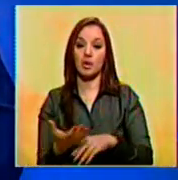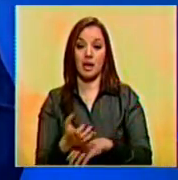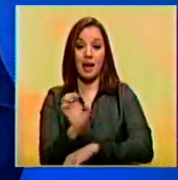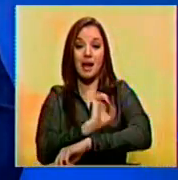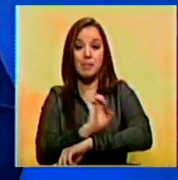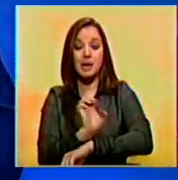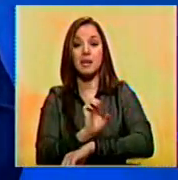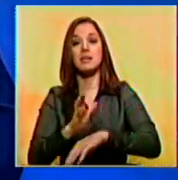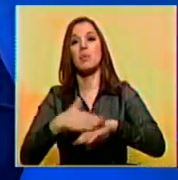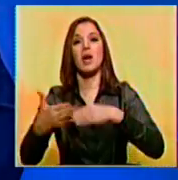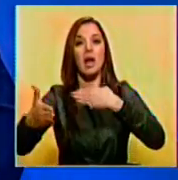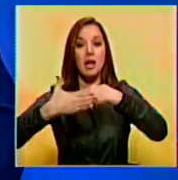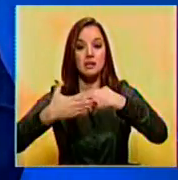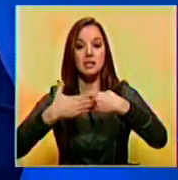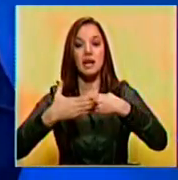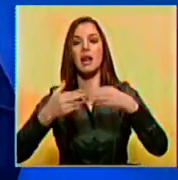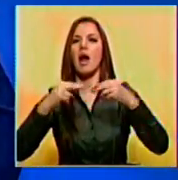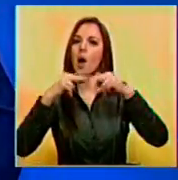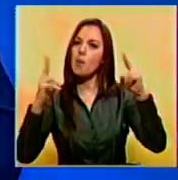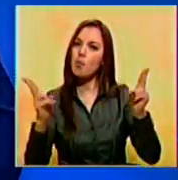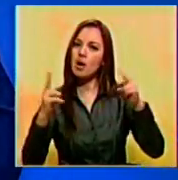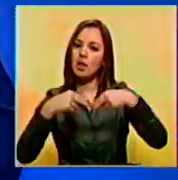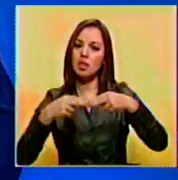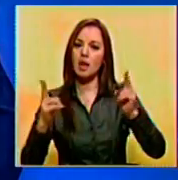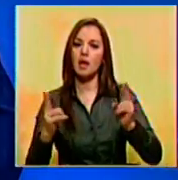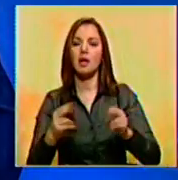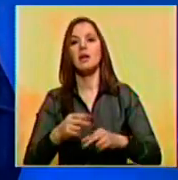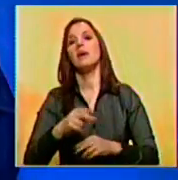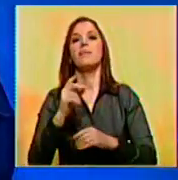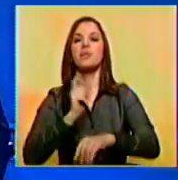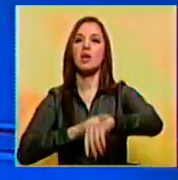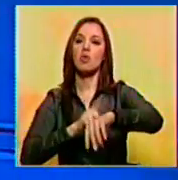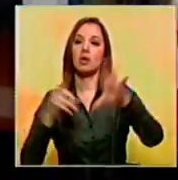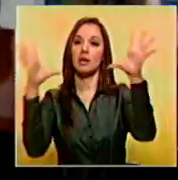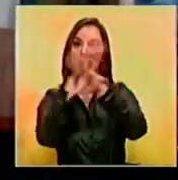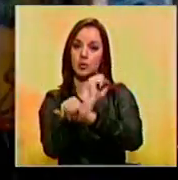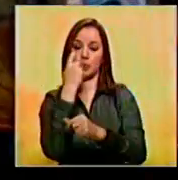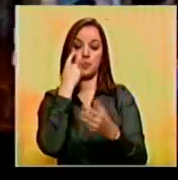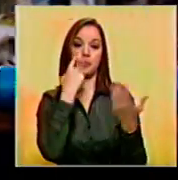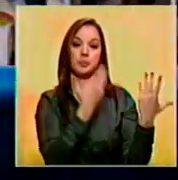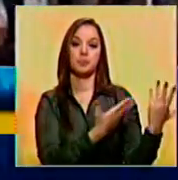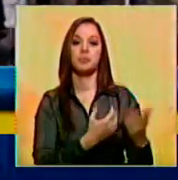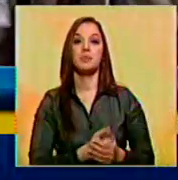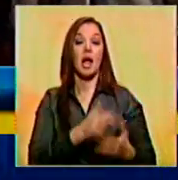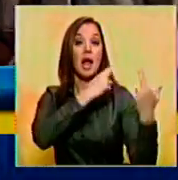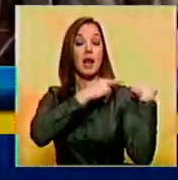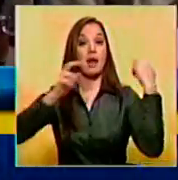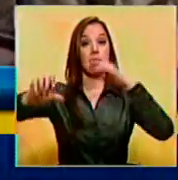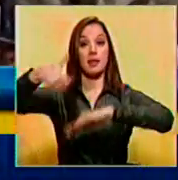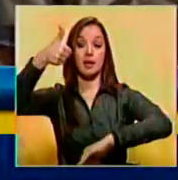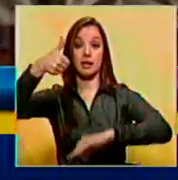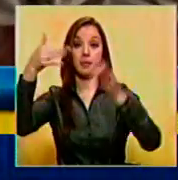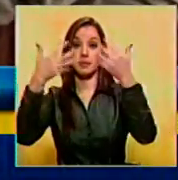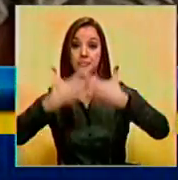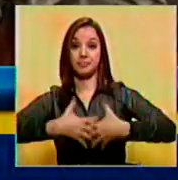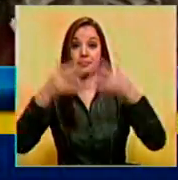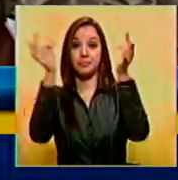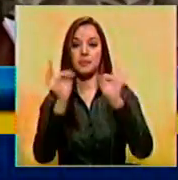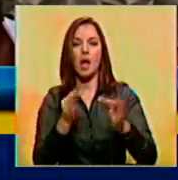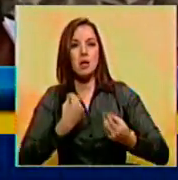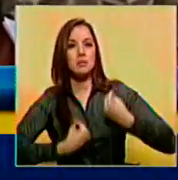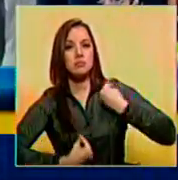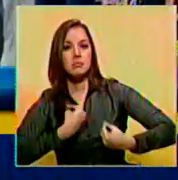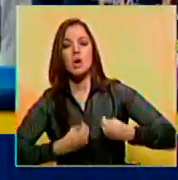internacionales en horas de la noche. Javier Faría nos amplía la información. La directiva de Fede Cámaras está preocupada por la